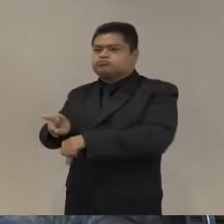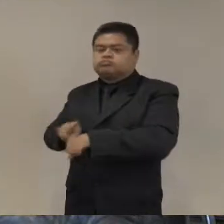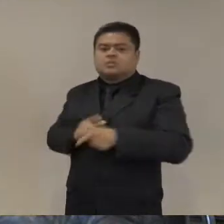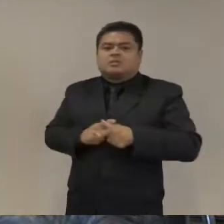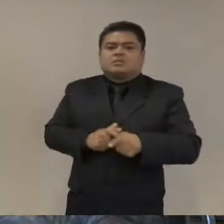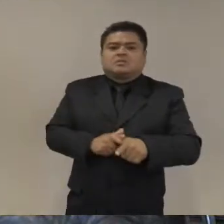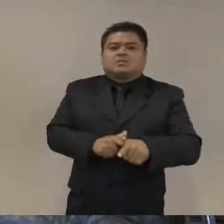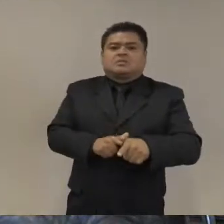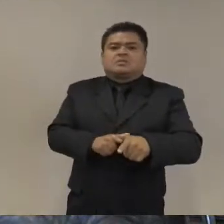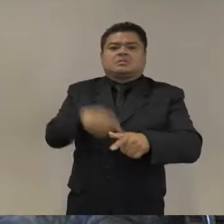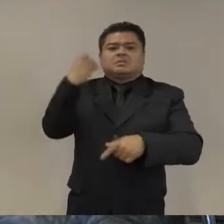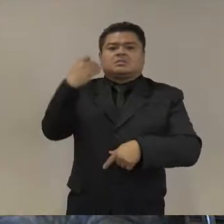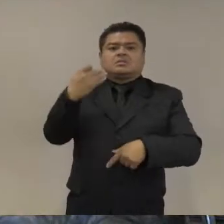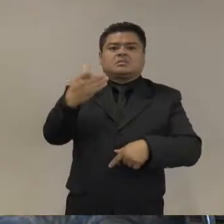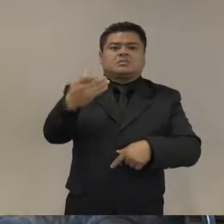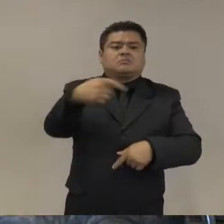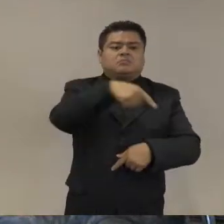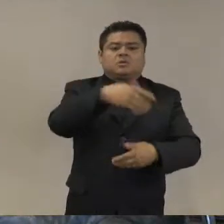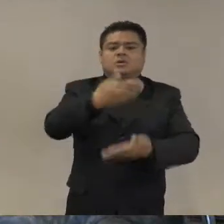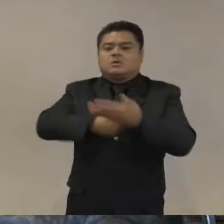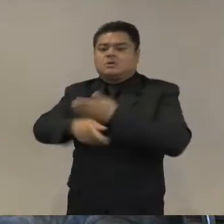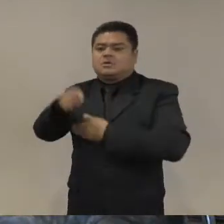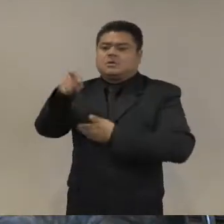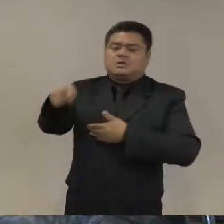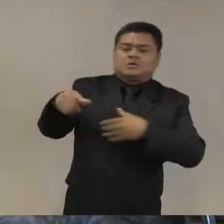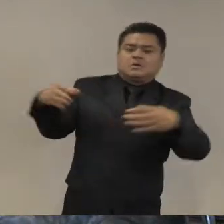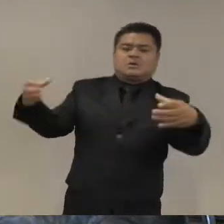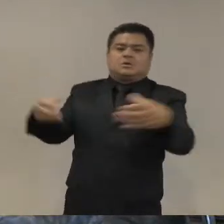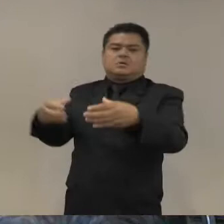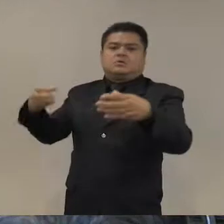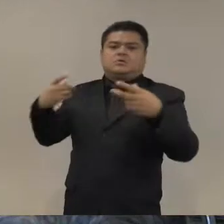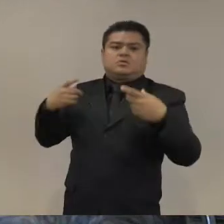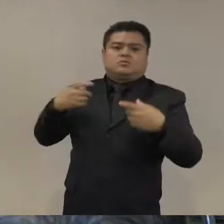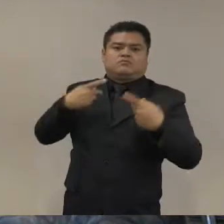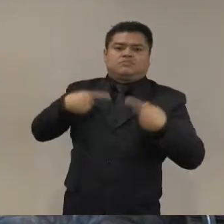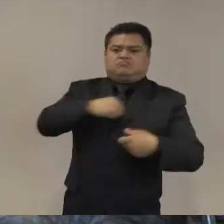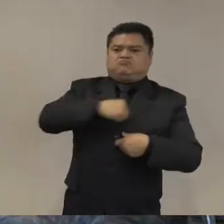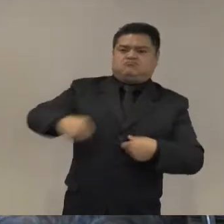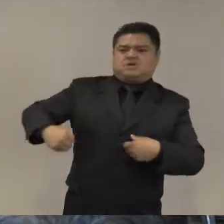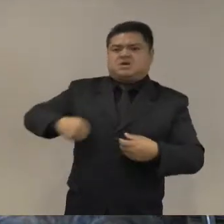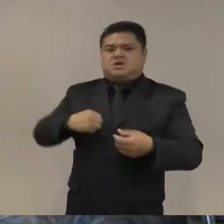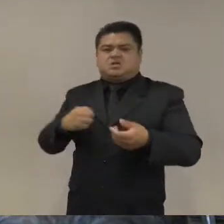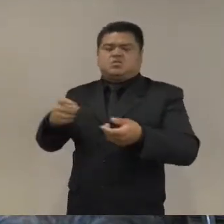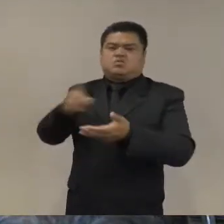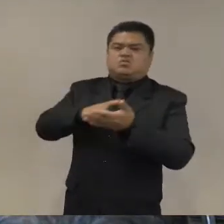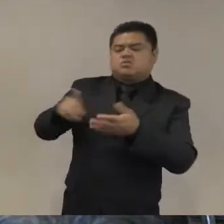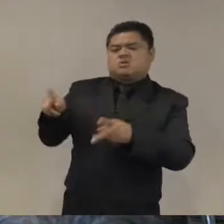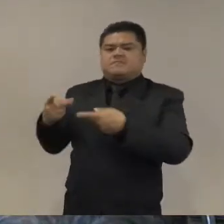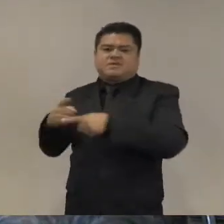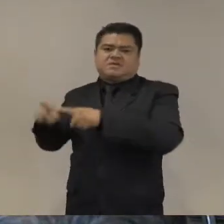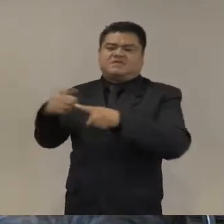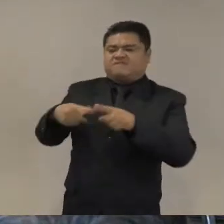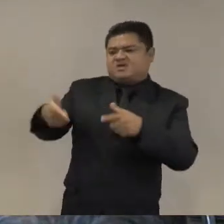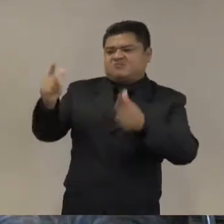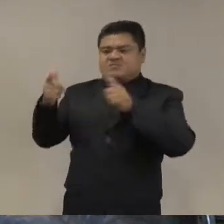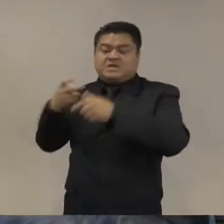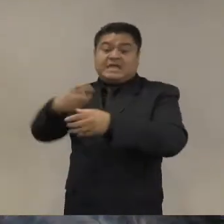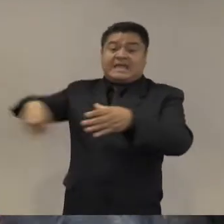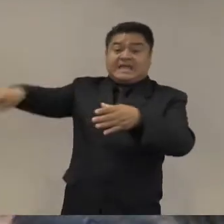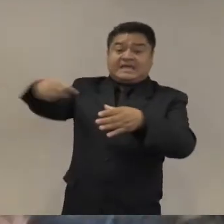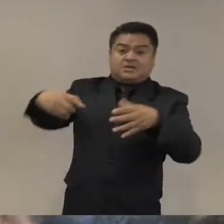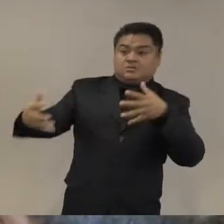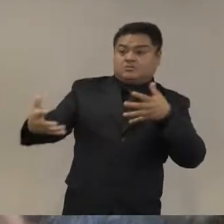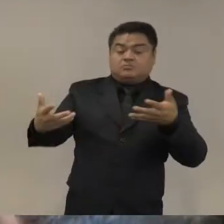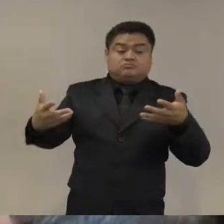convivencia con actores criminales existan casos de corrupción pero también existe mayor espacio para arbitrariedad para que los militares